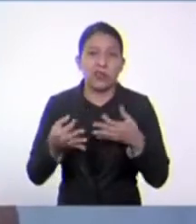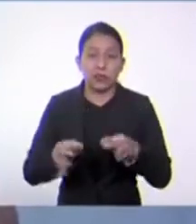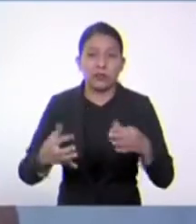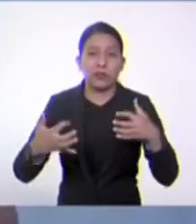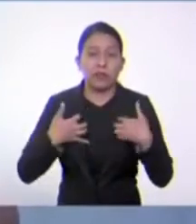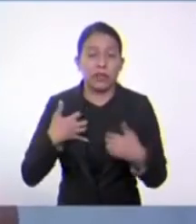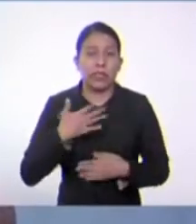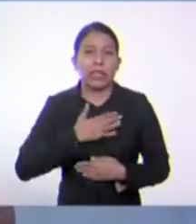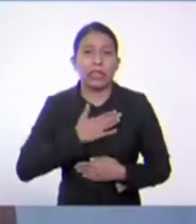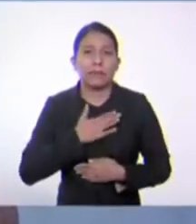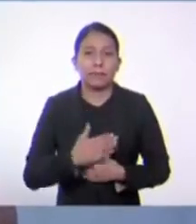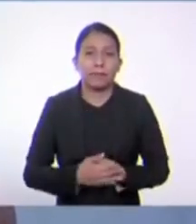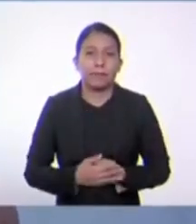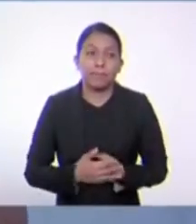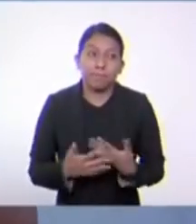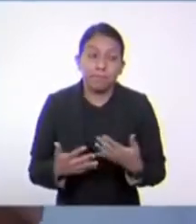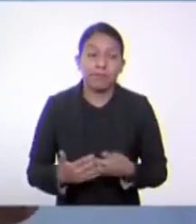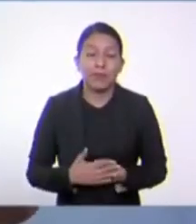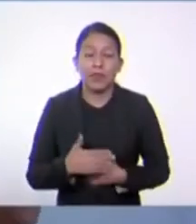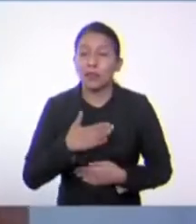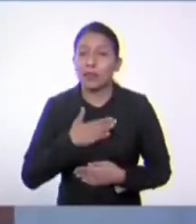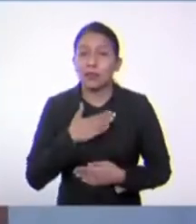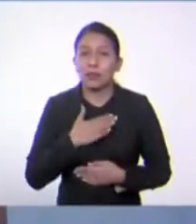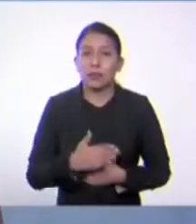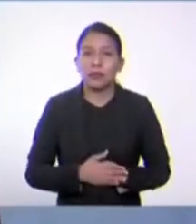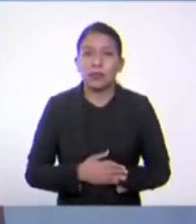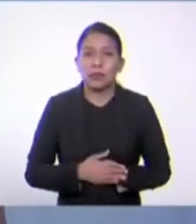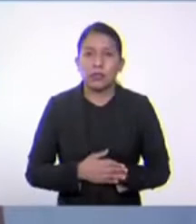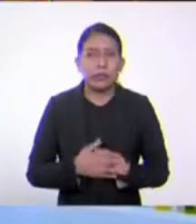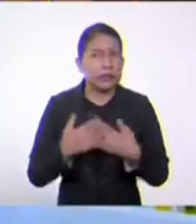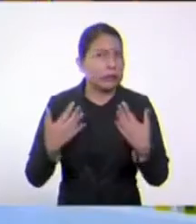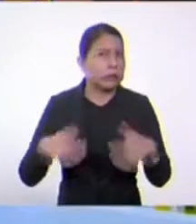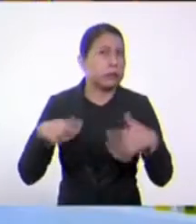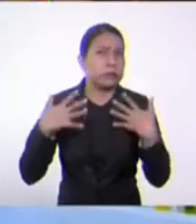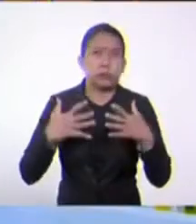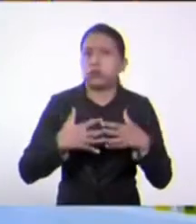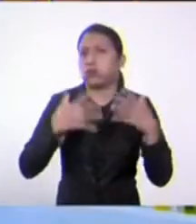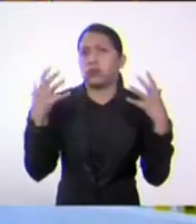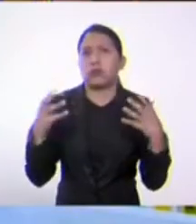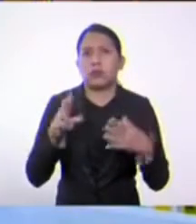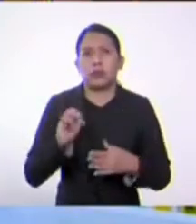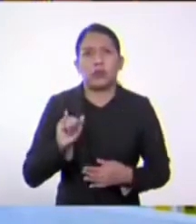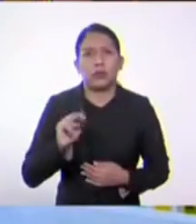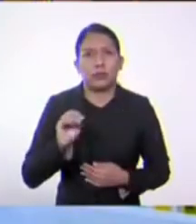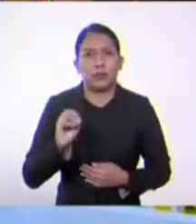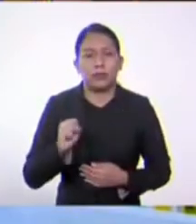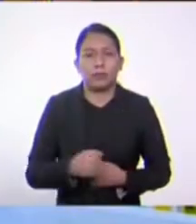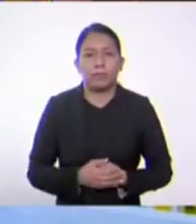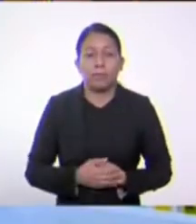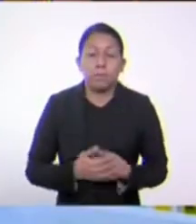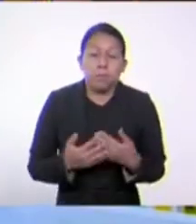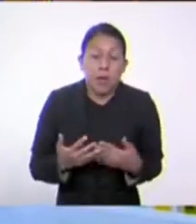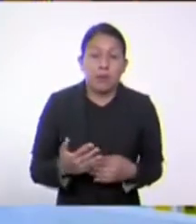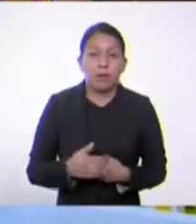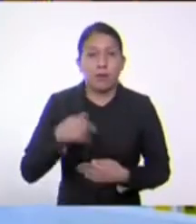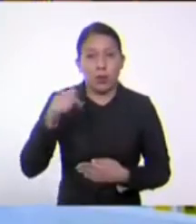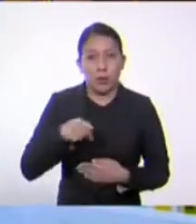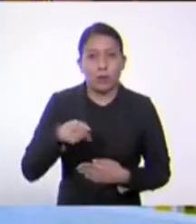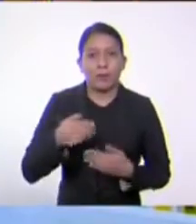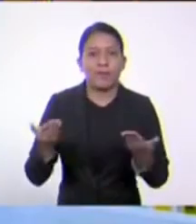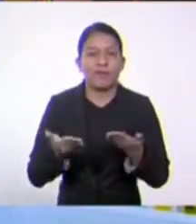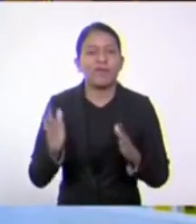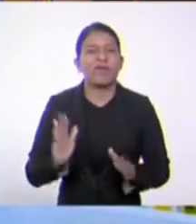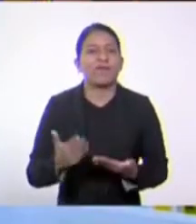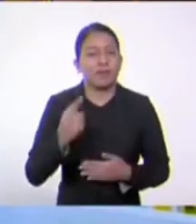vida que existen. Entonces tendríamos una infinidad de reinos. Por lo tanto, hoy vamos a hacer un